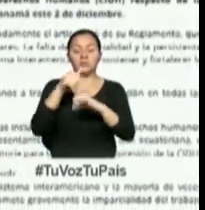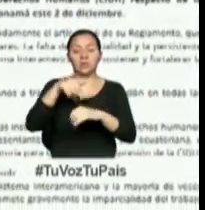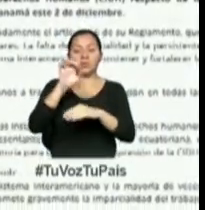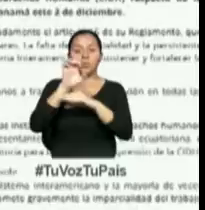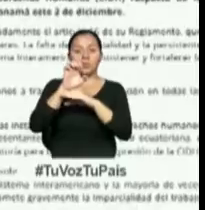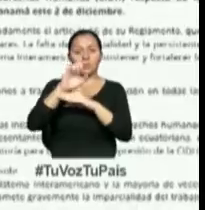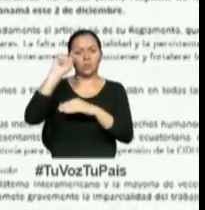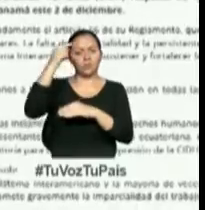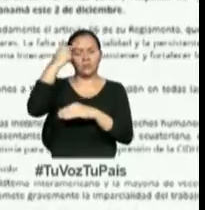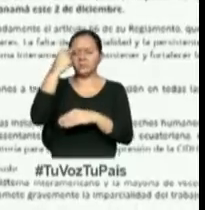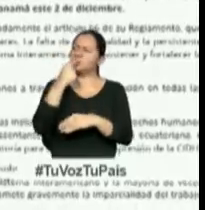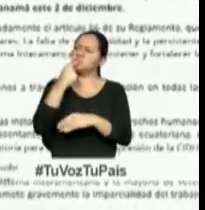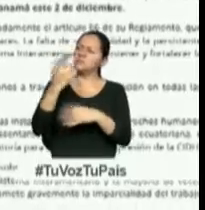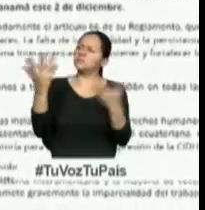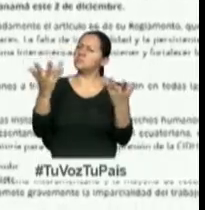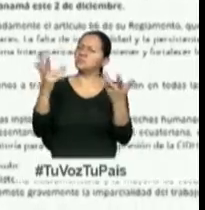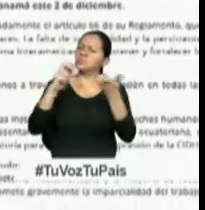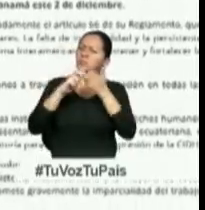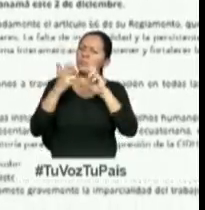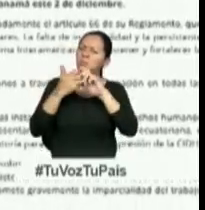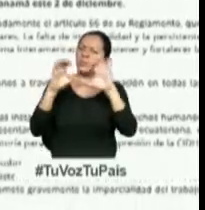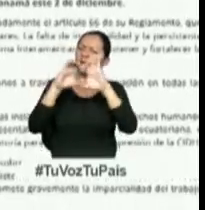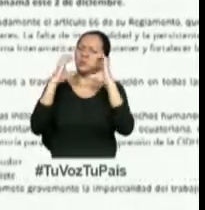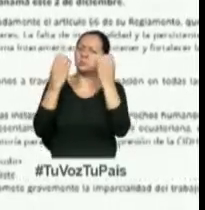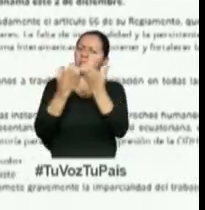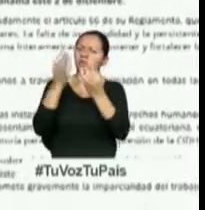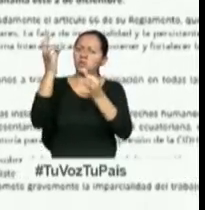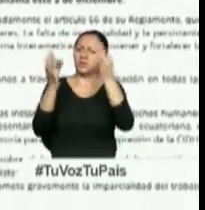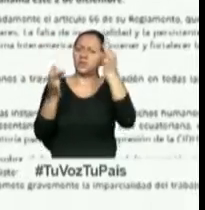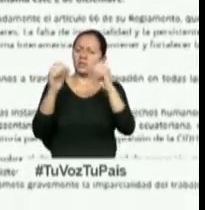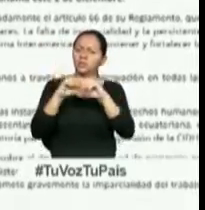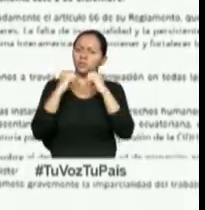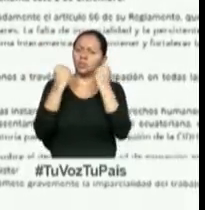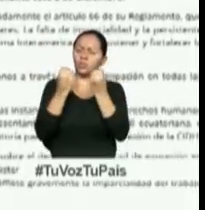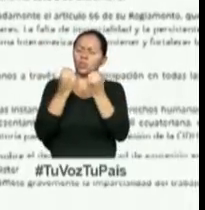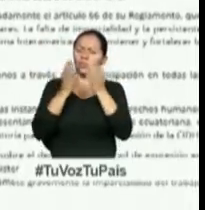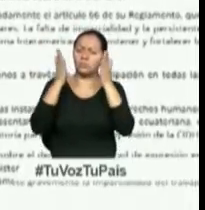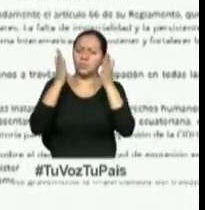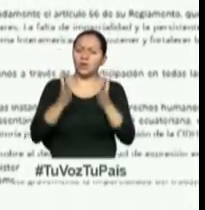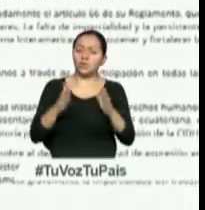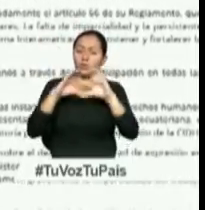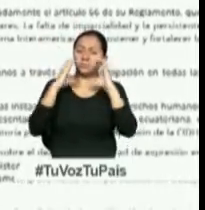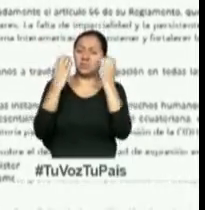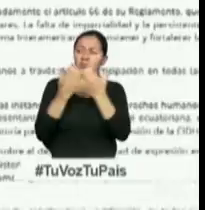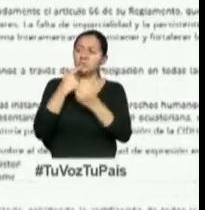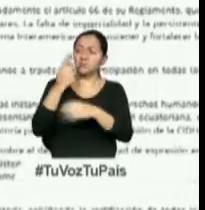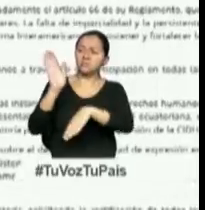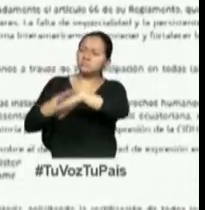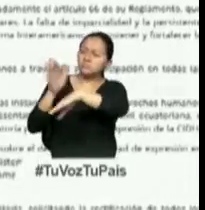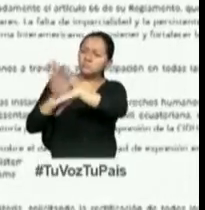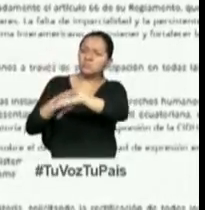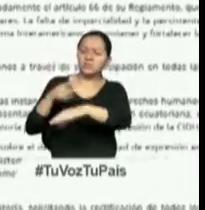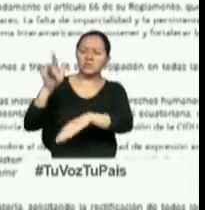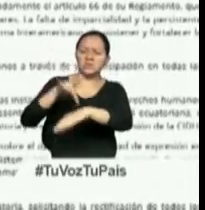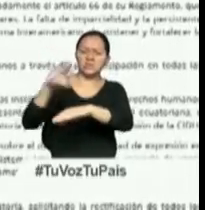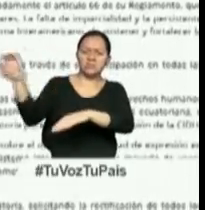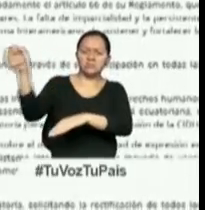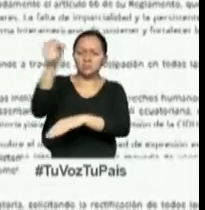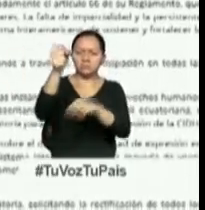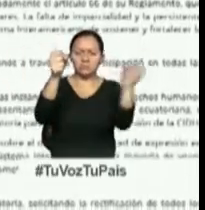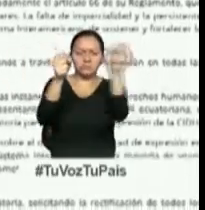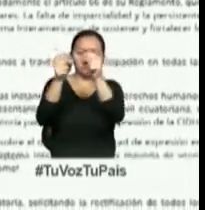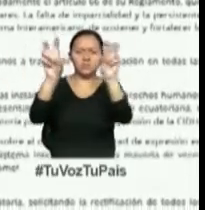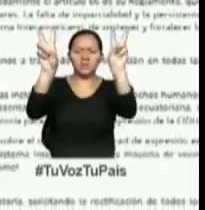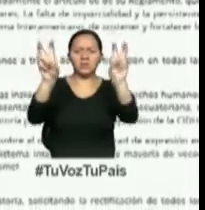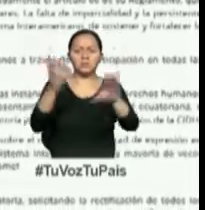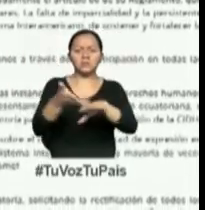rechaza la actuación irregular de la Comisión Interamericana de Derechos Humanos respecto de la convocatoria a audiencias temáticas en el